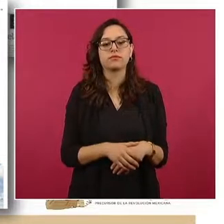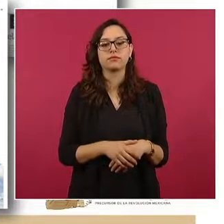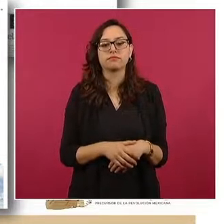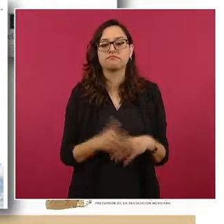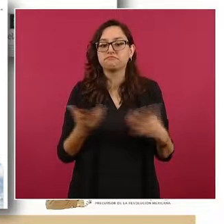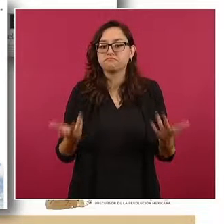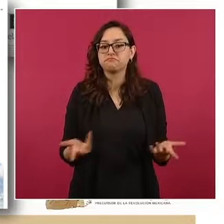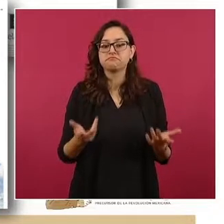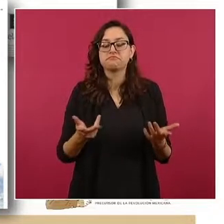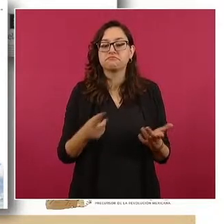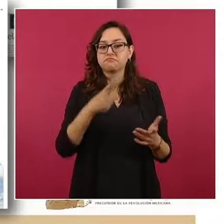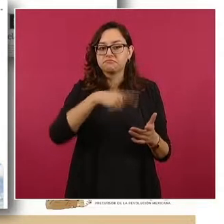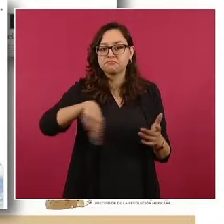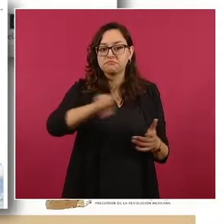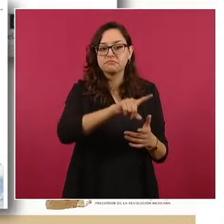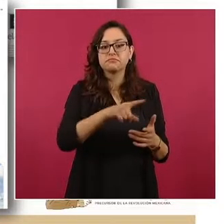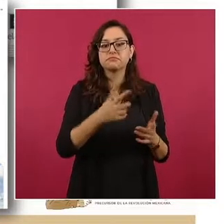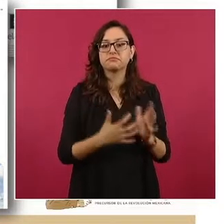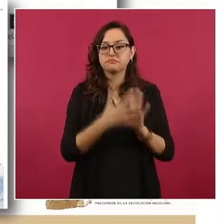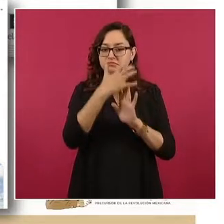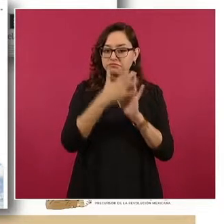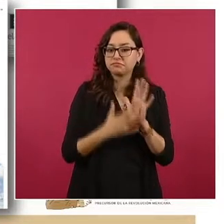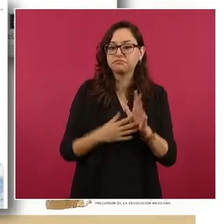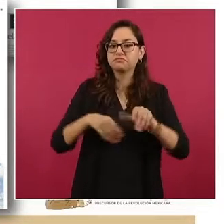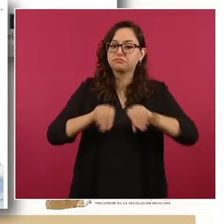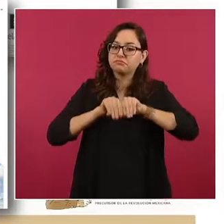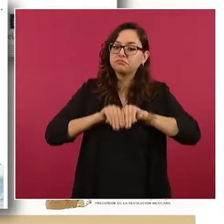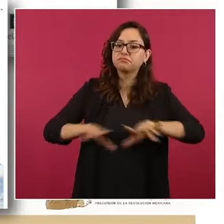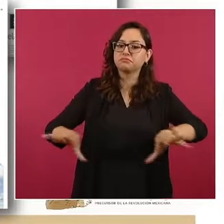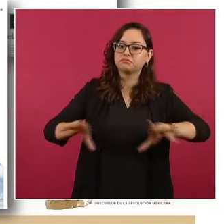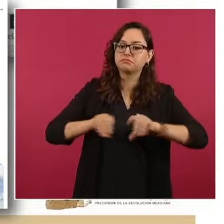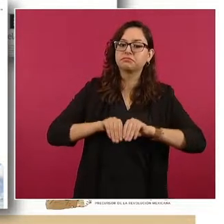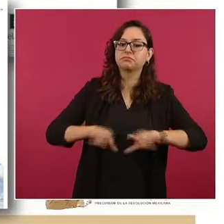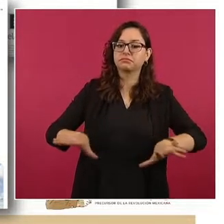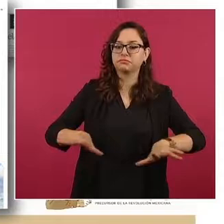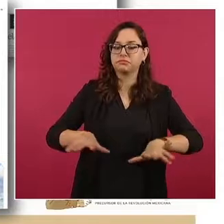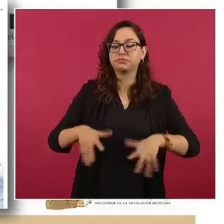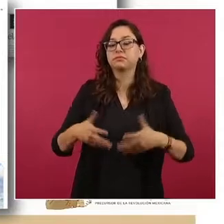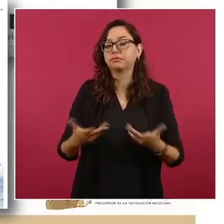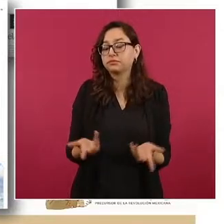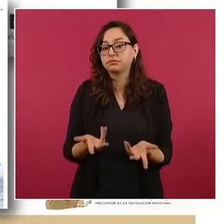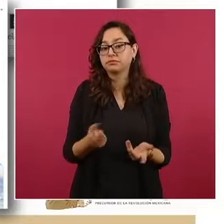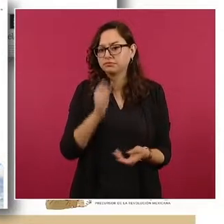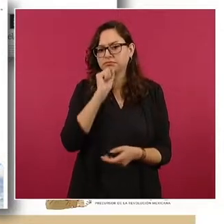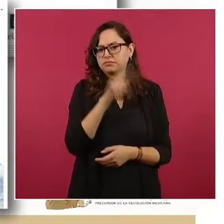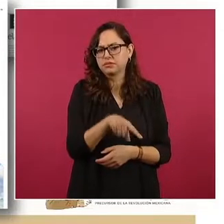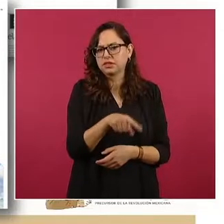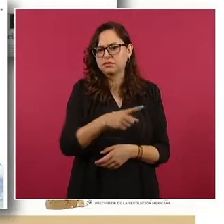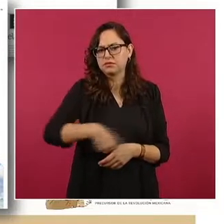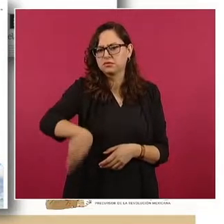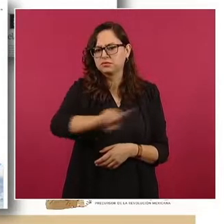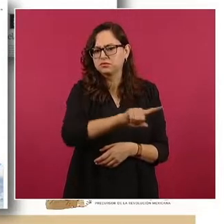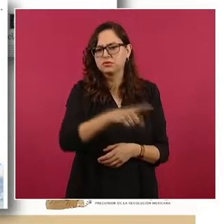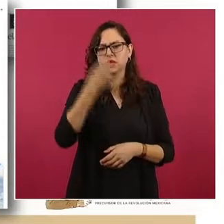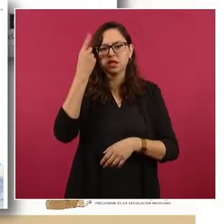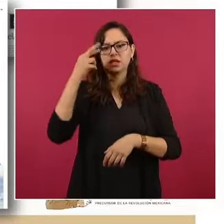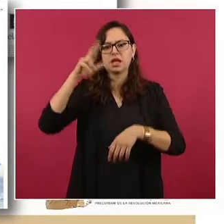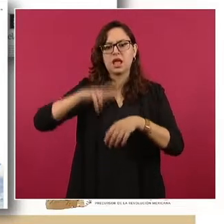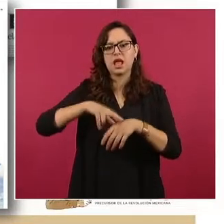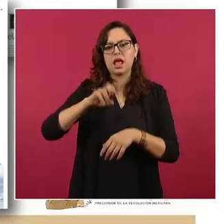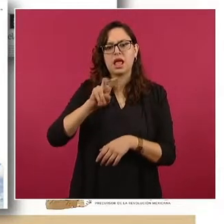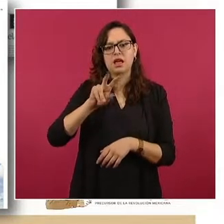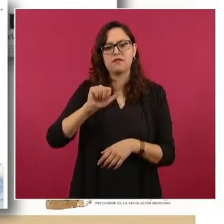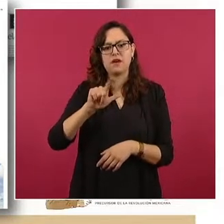reproduciendo un artículo de Jesús Silva Herzog, también publicado en el diario Reforma, la directora de México Evalúa,